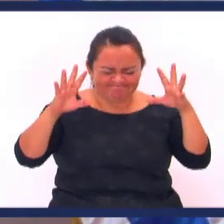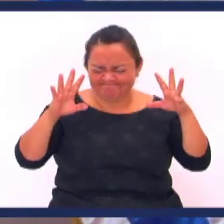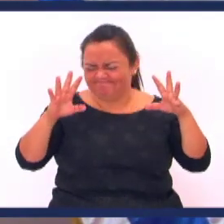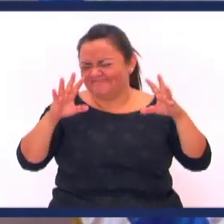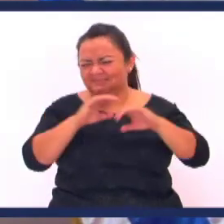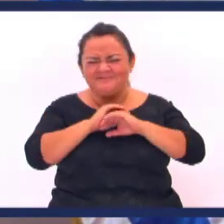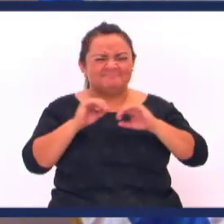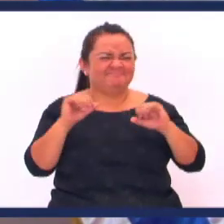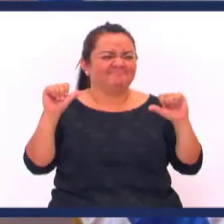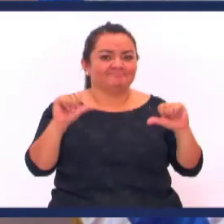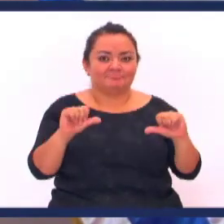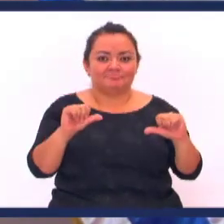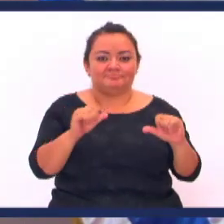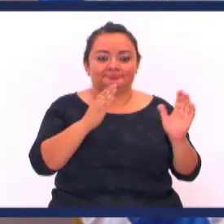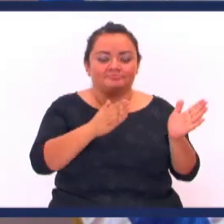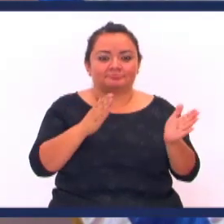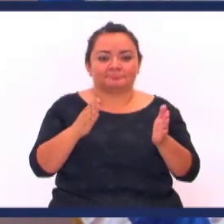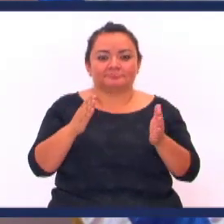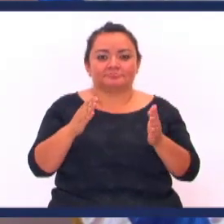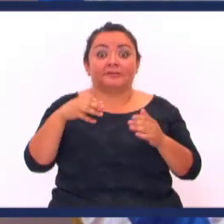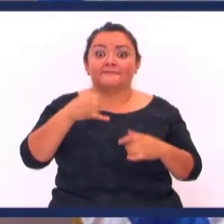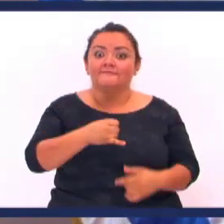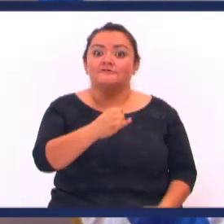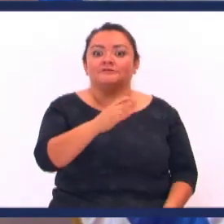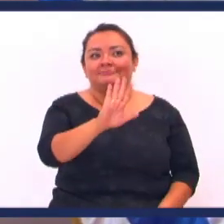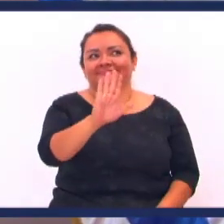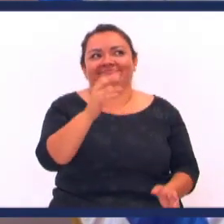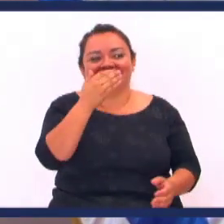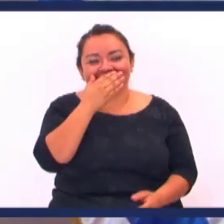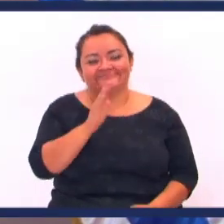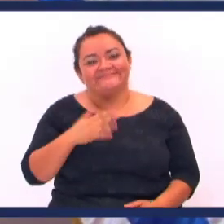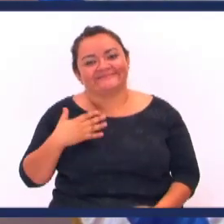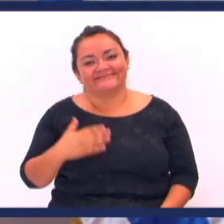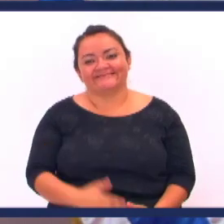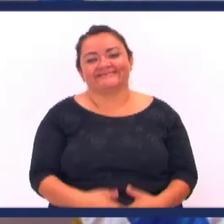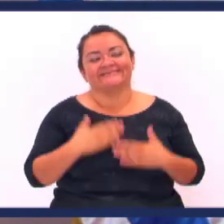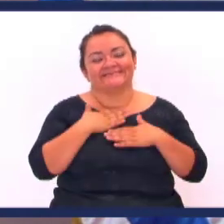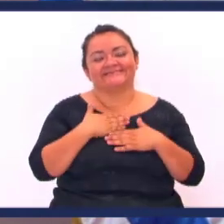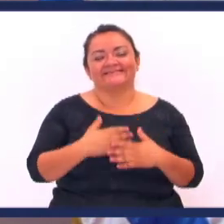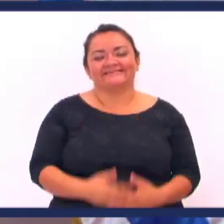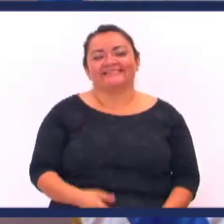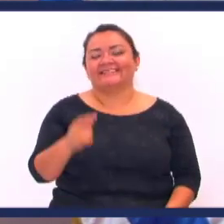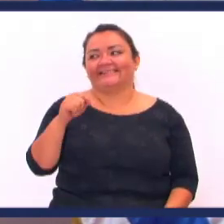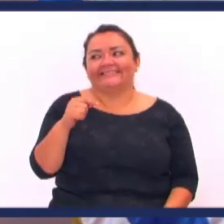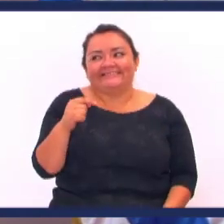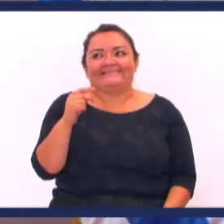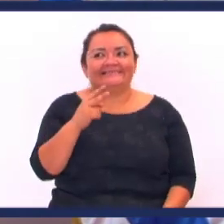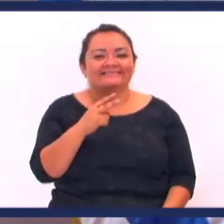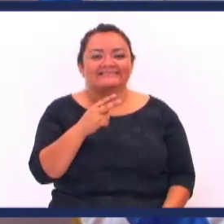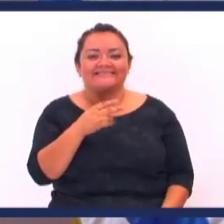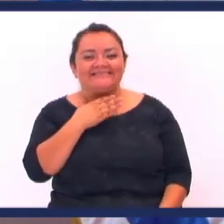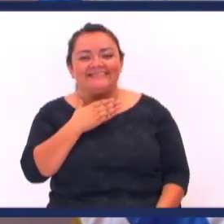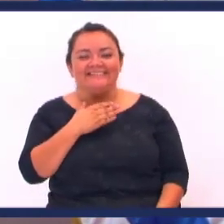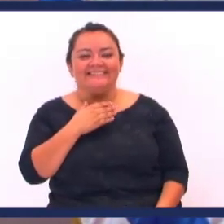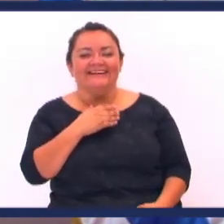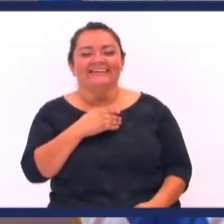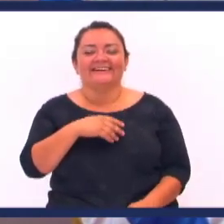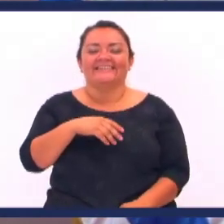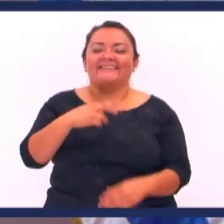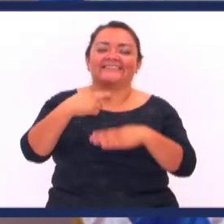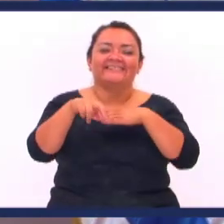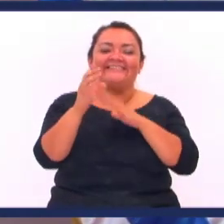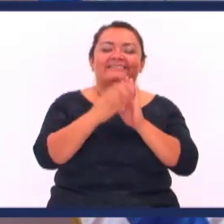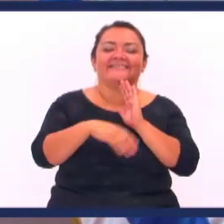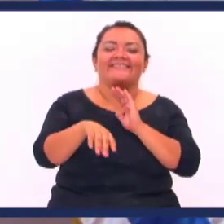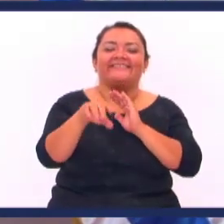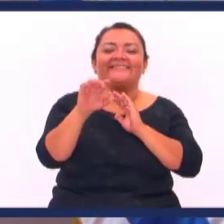Lo que no te contaron Fue que en el proceso Quizás te violaron Esa era otra cosa Vamos a la palabra El Señor Romano Si es que aquí Se pone un poco nervioso Romano 5 8 Que